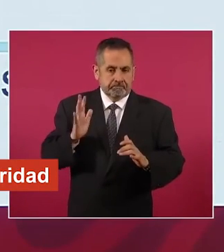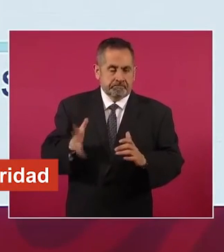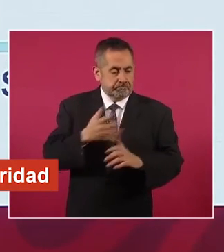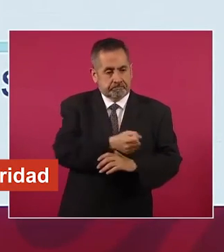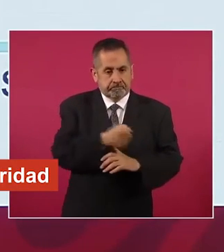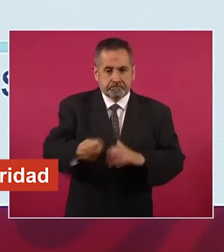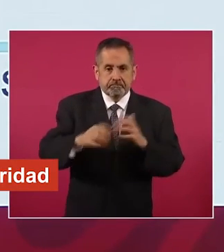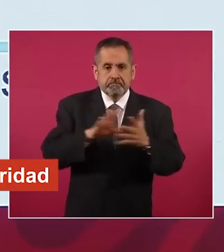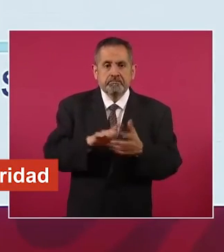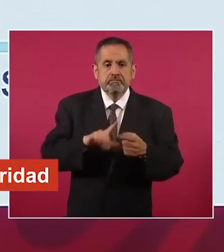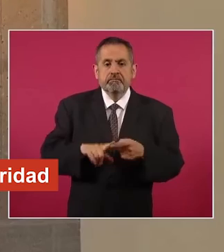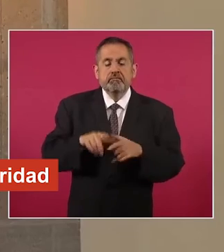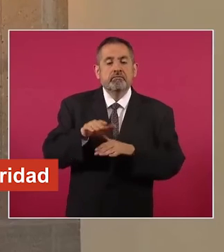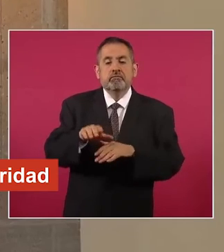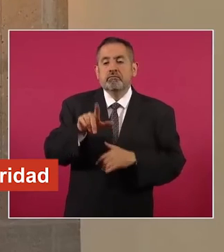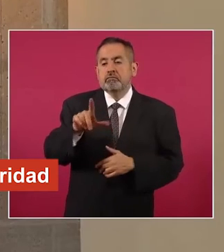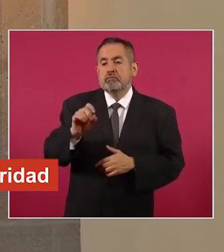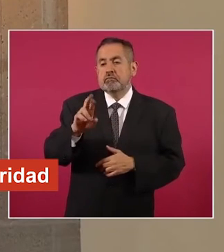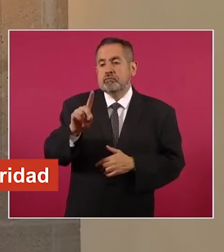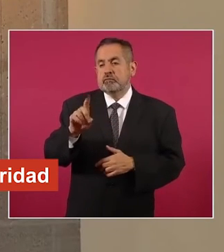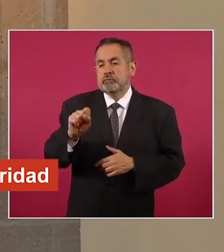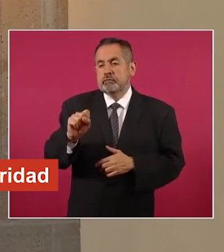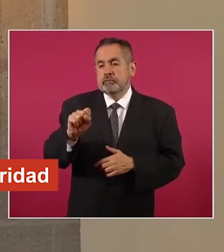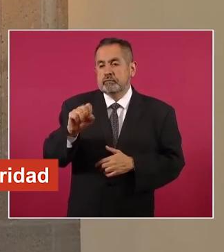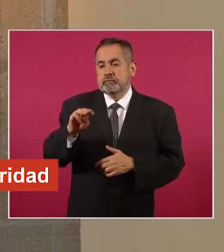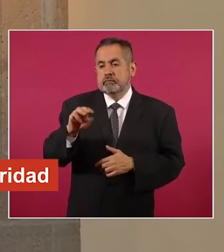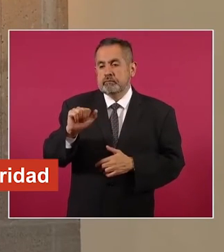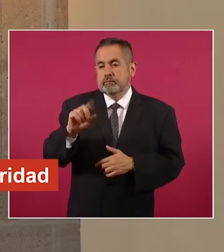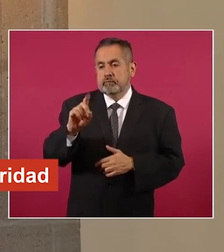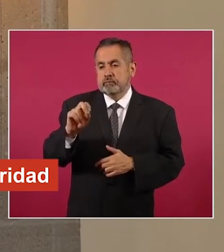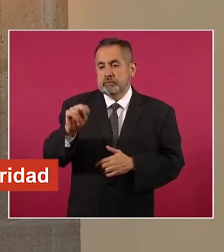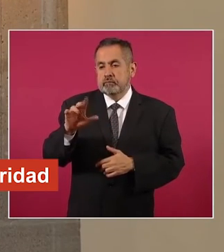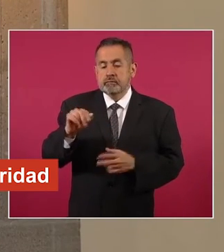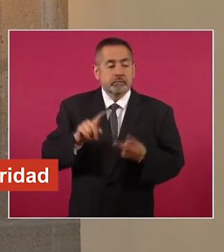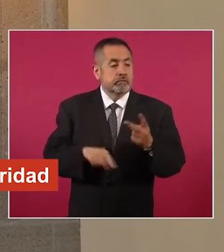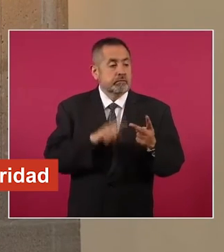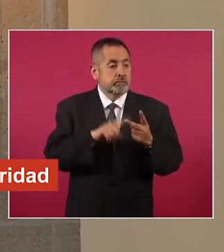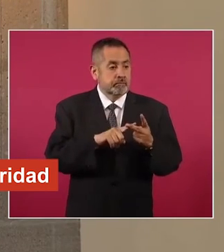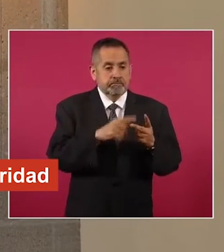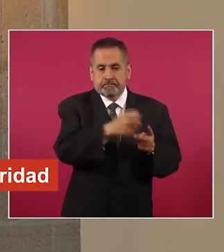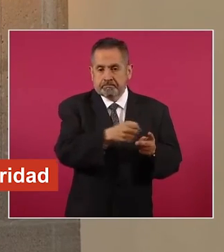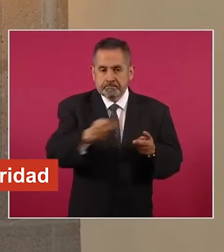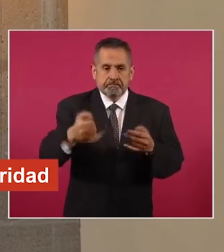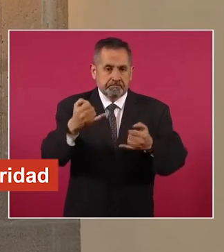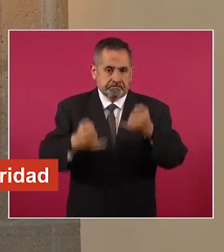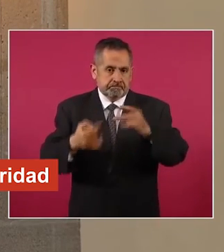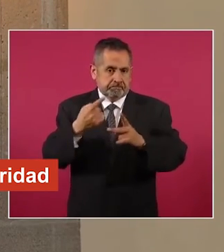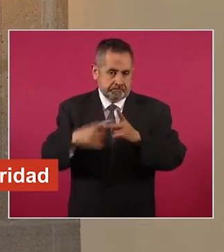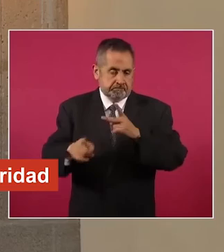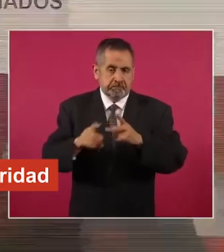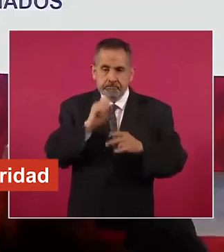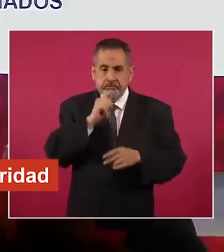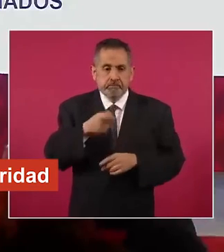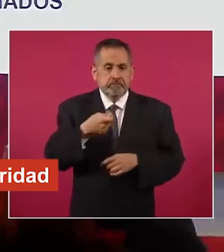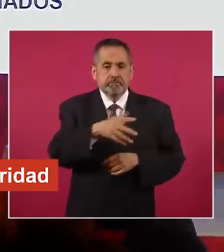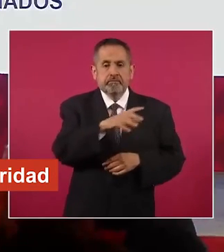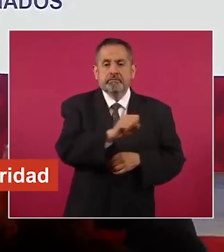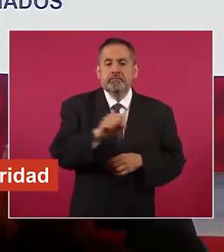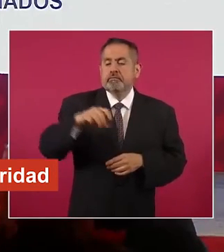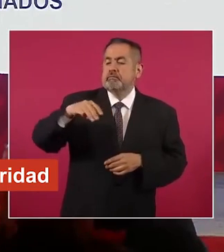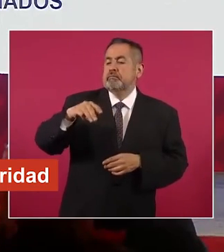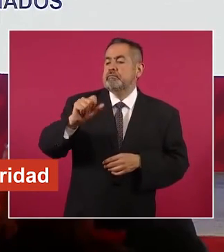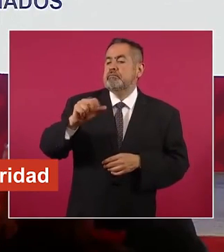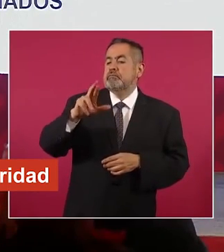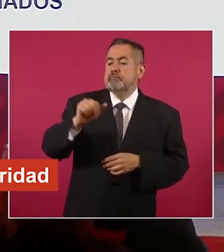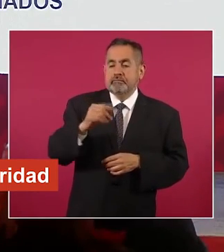caso de Lourdes Maldonado, nuevas vinculaciones a proceso y la detención del sujeto apodado El Mara, que